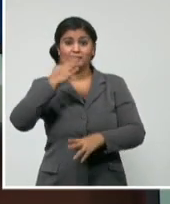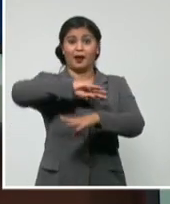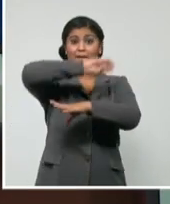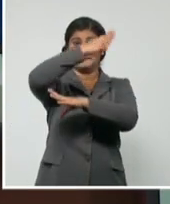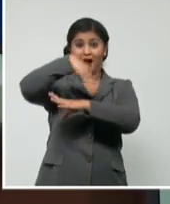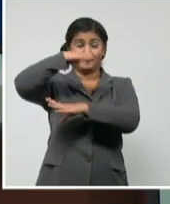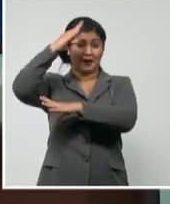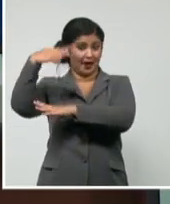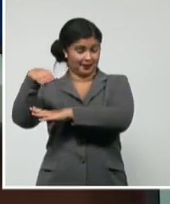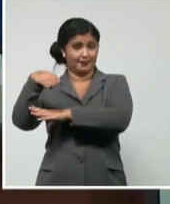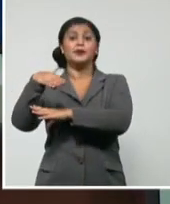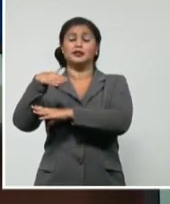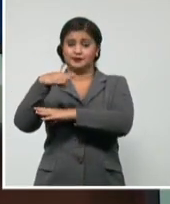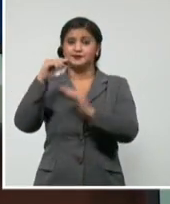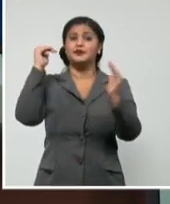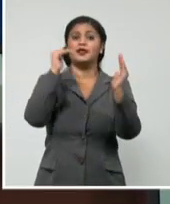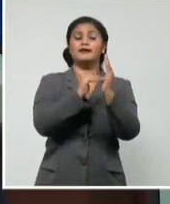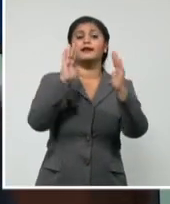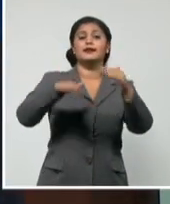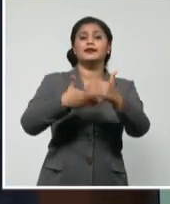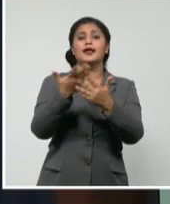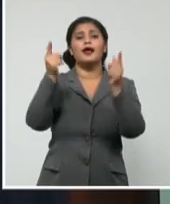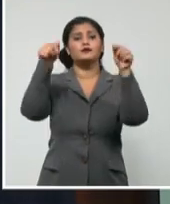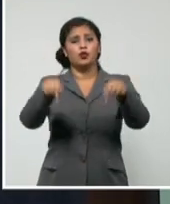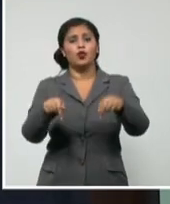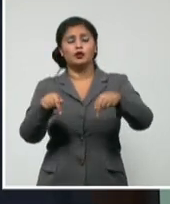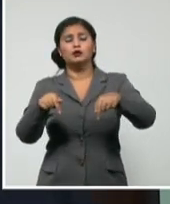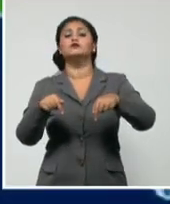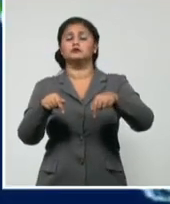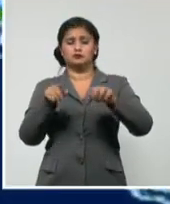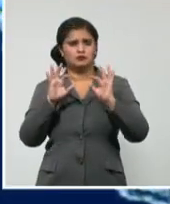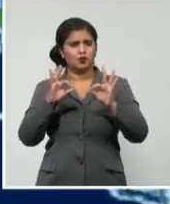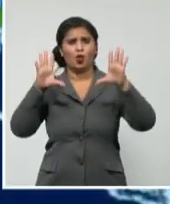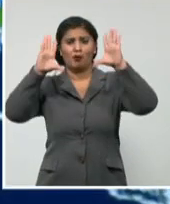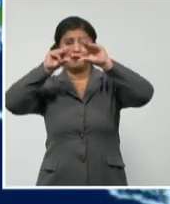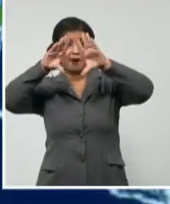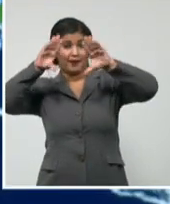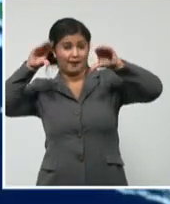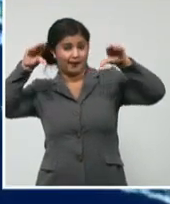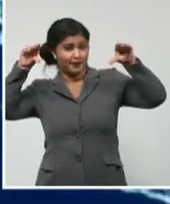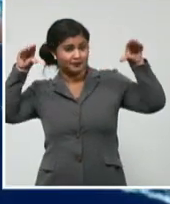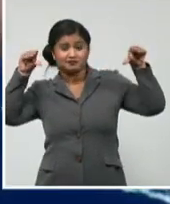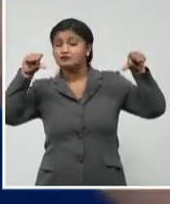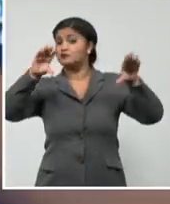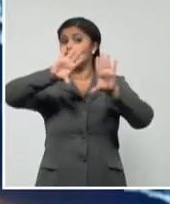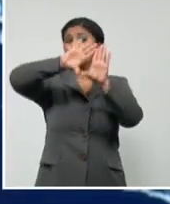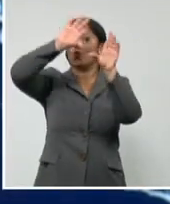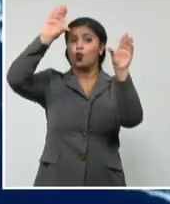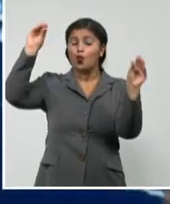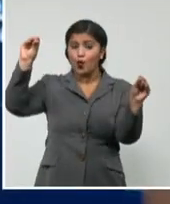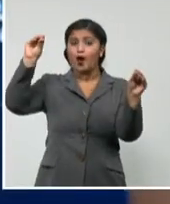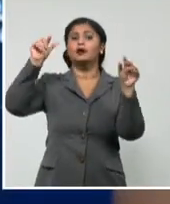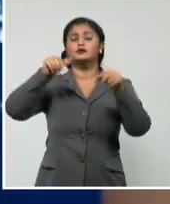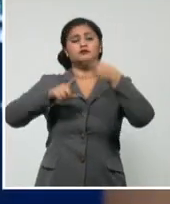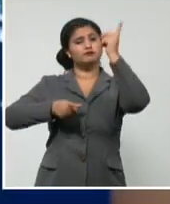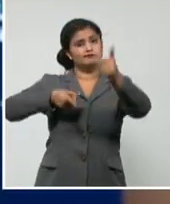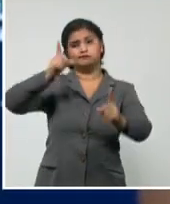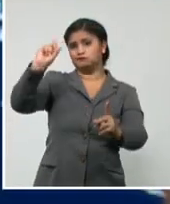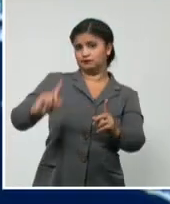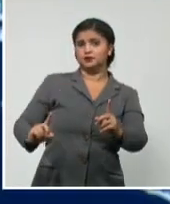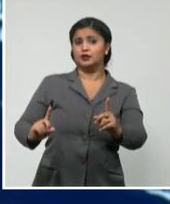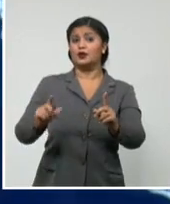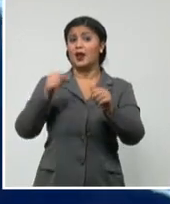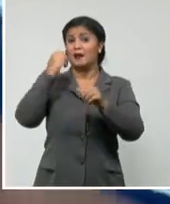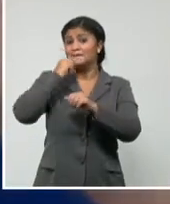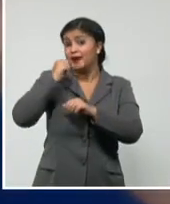pronóstico del tiempo para la tarde de hoy estará con predominio de nublados en gran parte del territorio nacional, con chubascos, lluvias y tormentas eléctricas